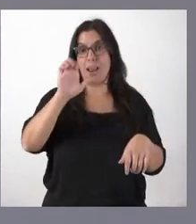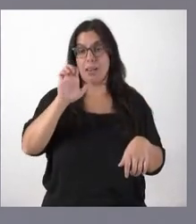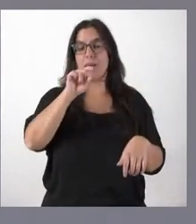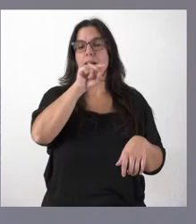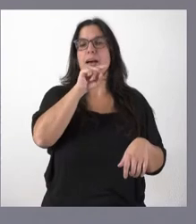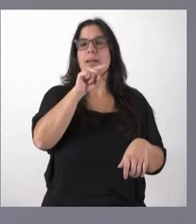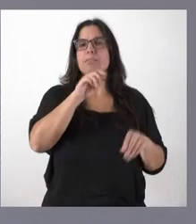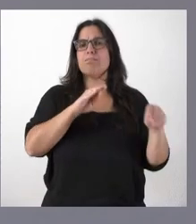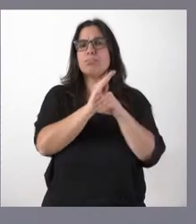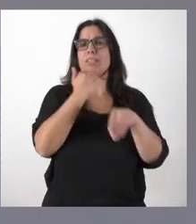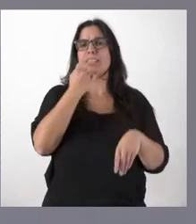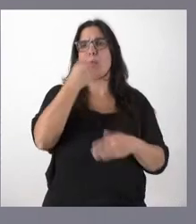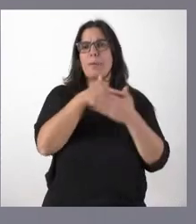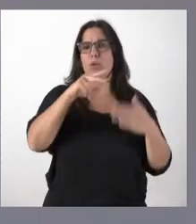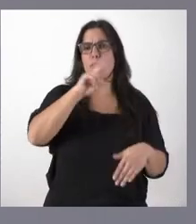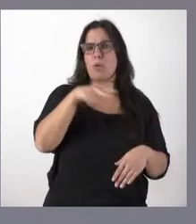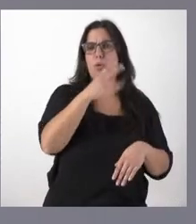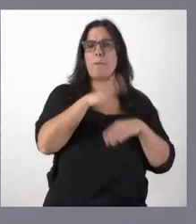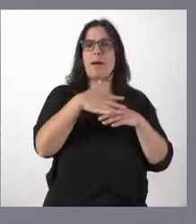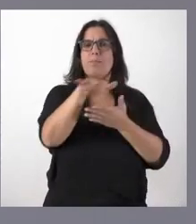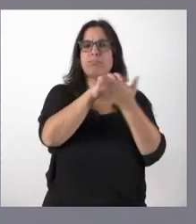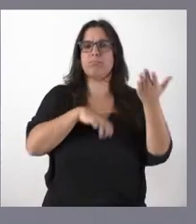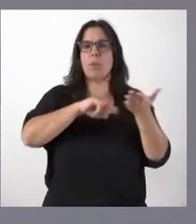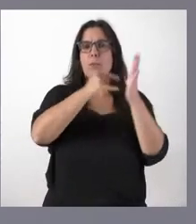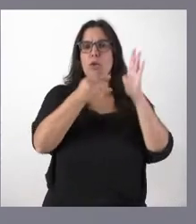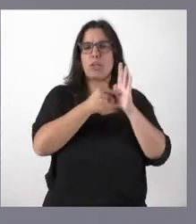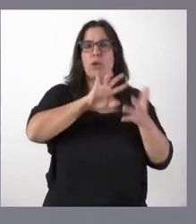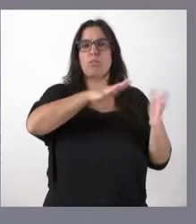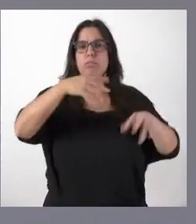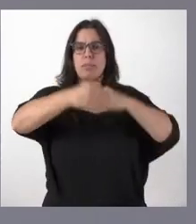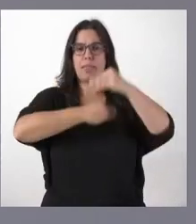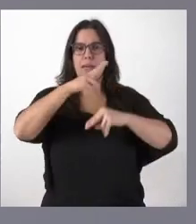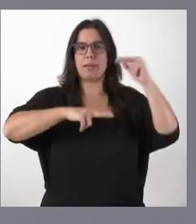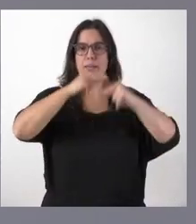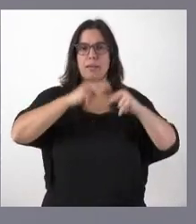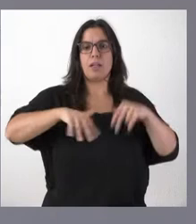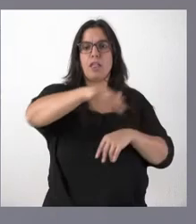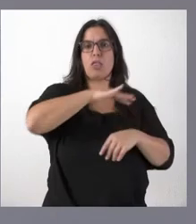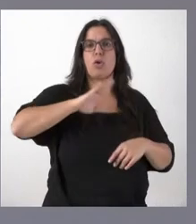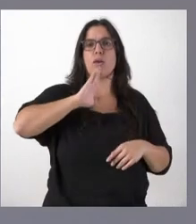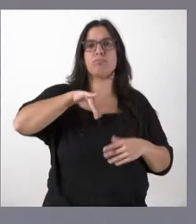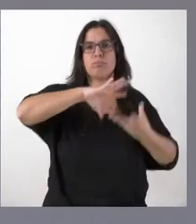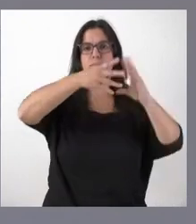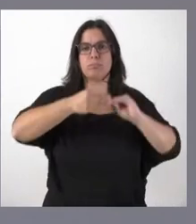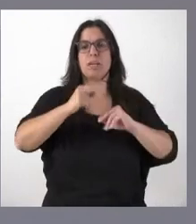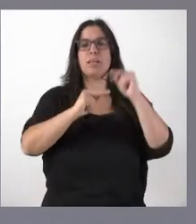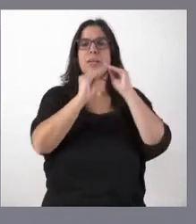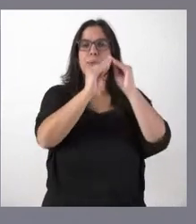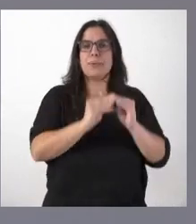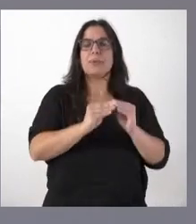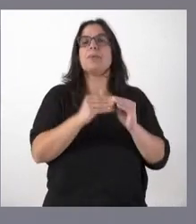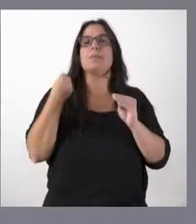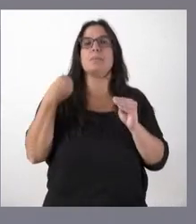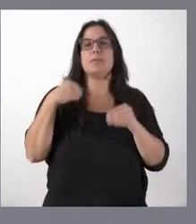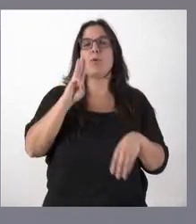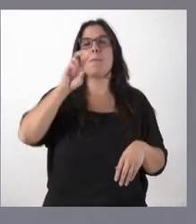prácticamente un millón de euros para la redacción del proyecto de ejecución de obras de adecuación del espacio e instalaciones para el montaje de un equipo PEPTAC